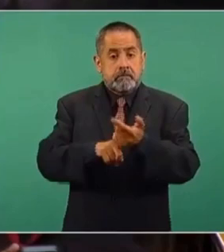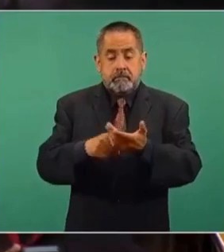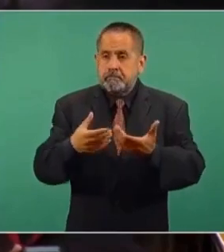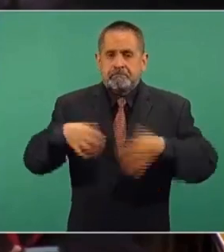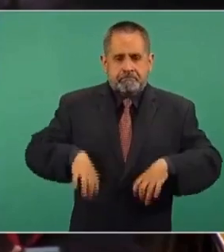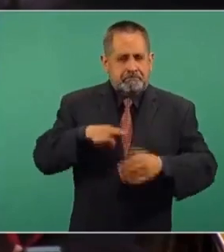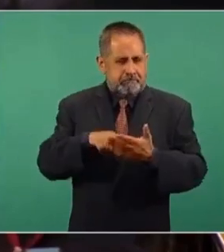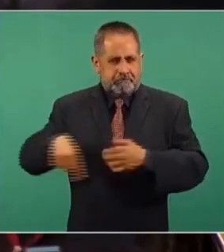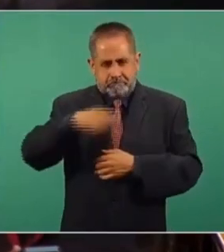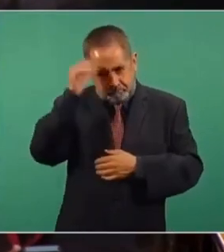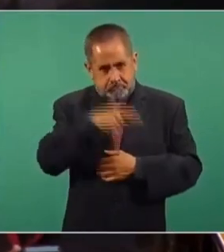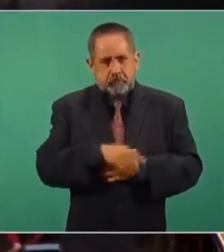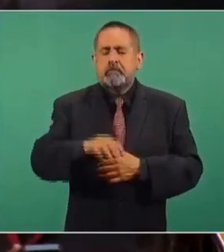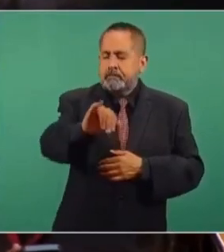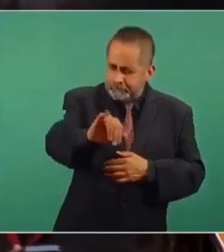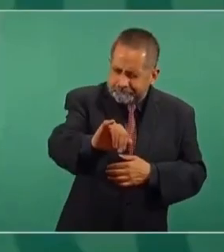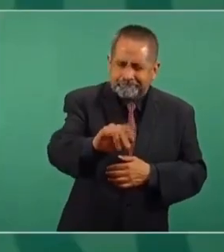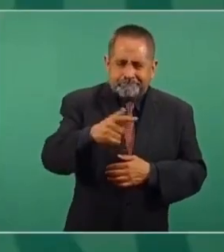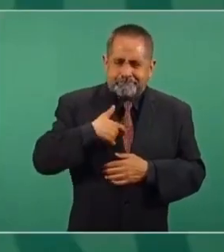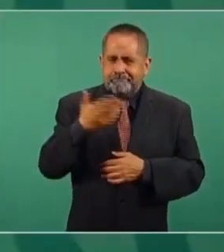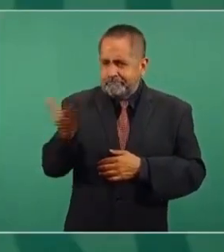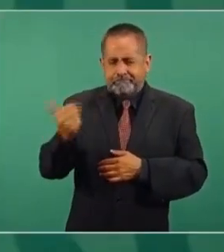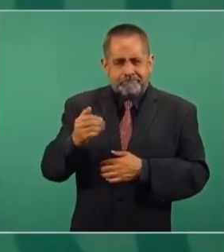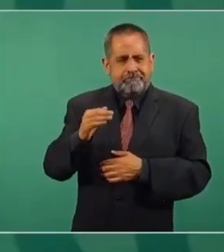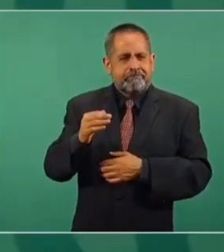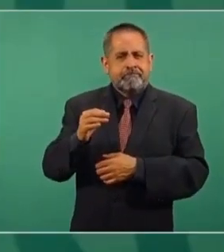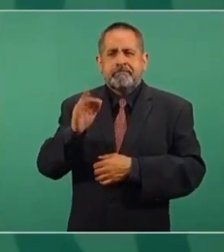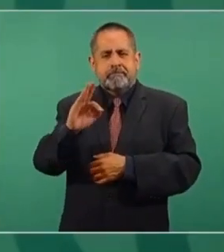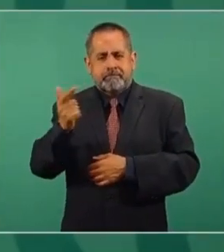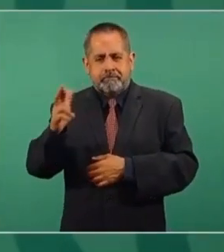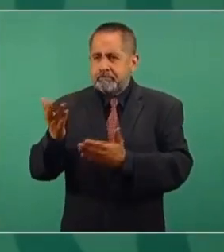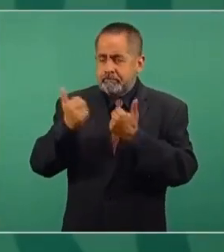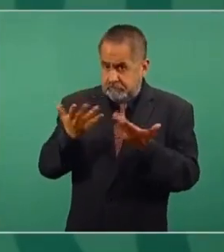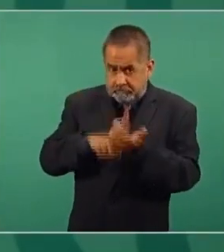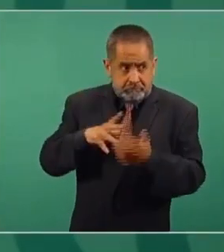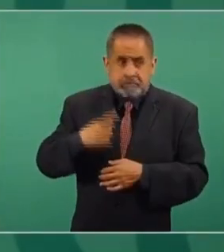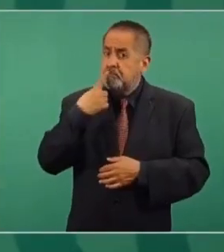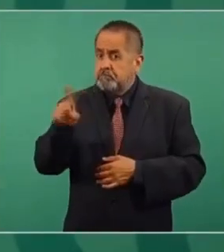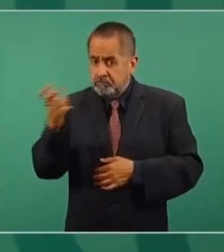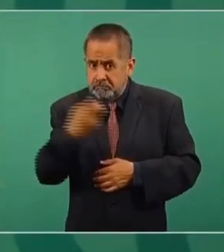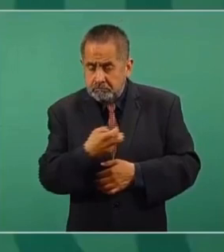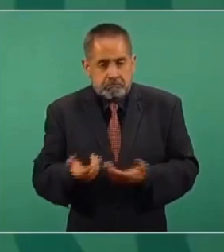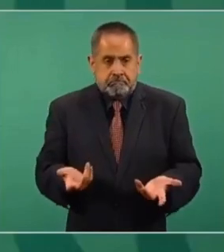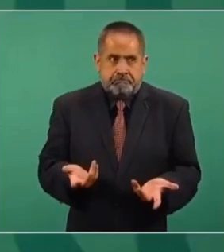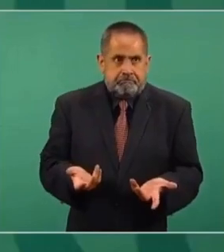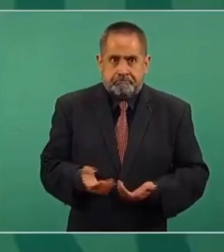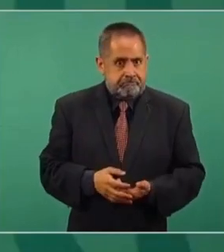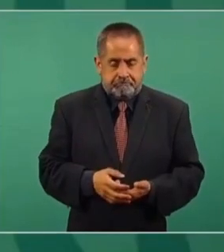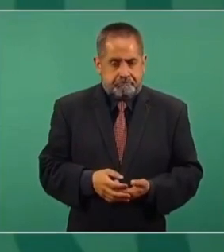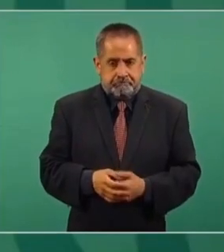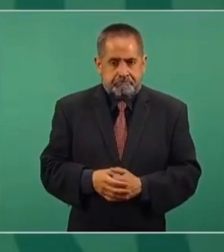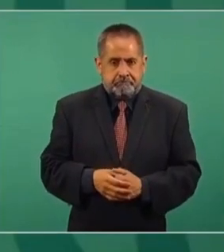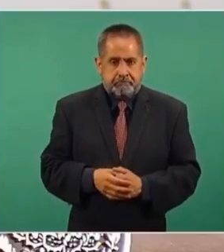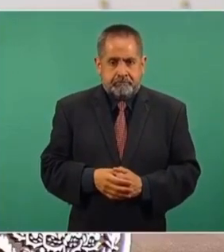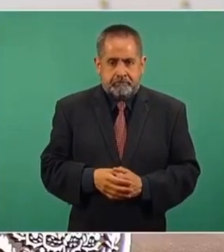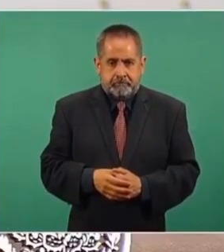de acuerdo con los acuerdos... Yo pedí información a la Fiscalía, si había denuncias sobre esto, y